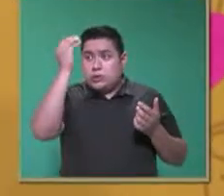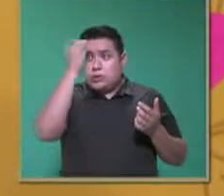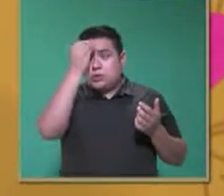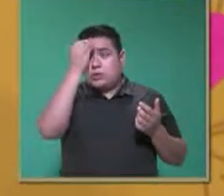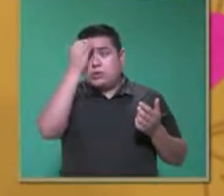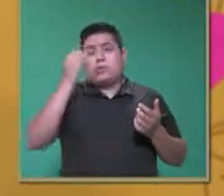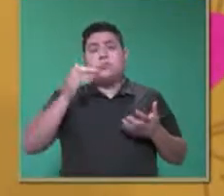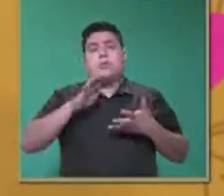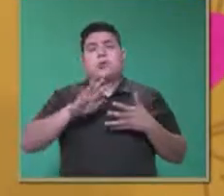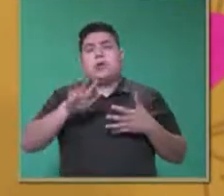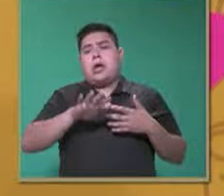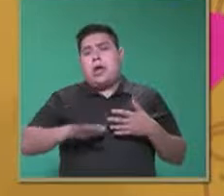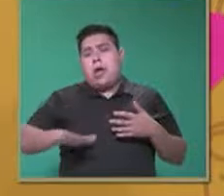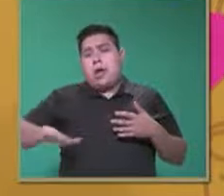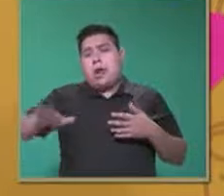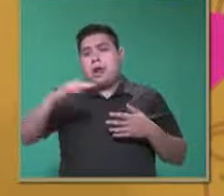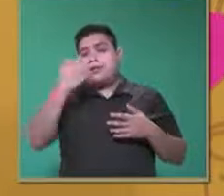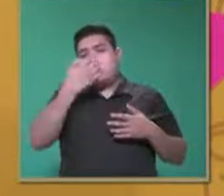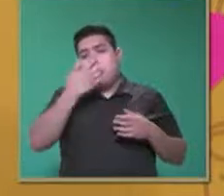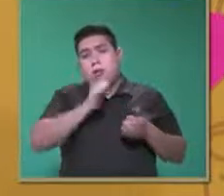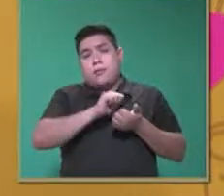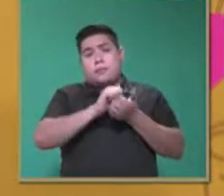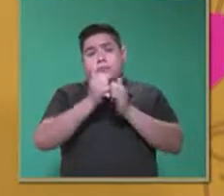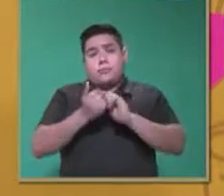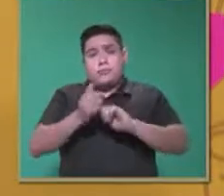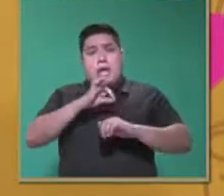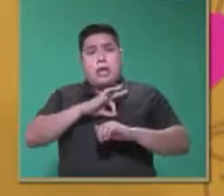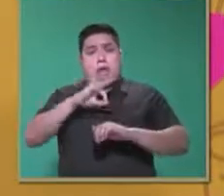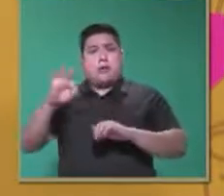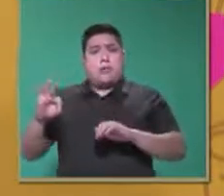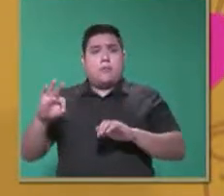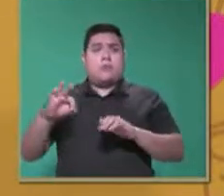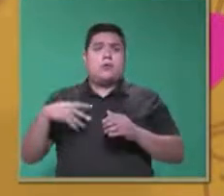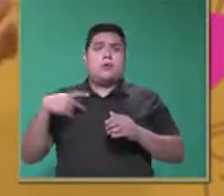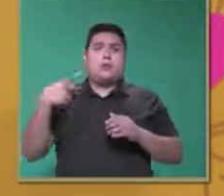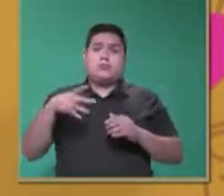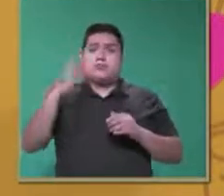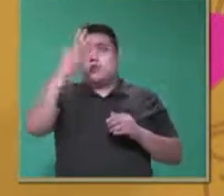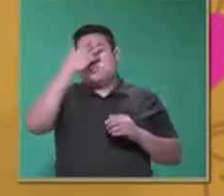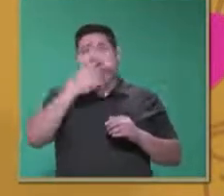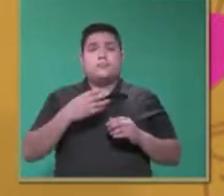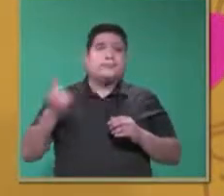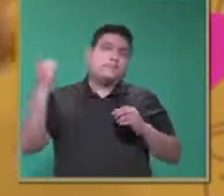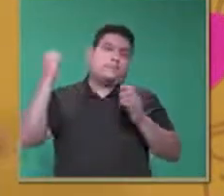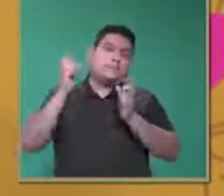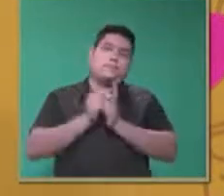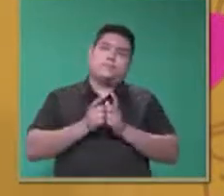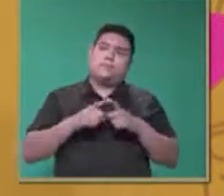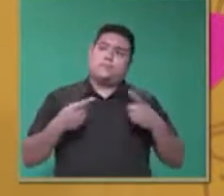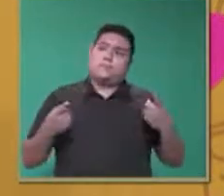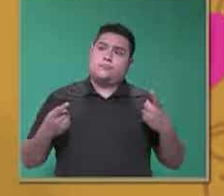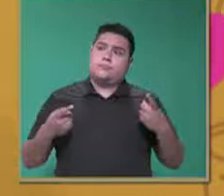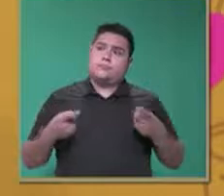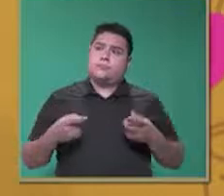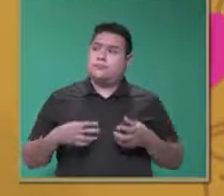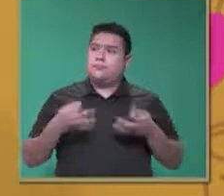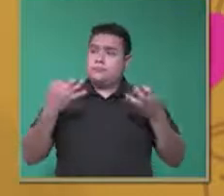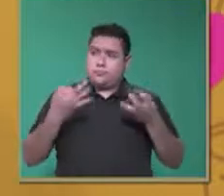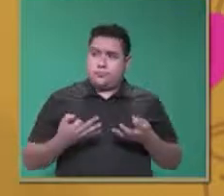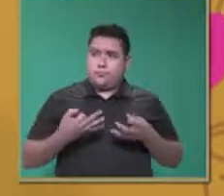se adapten al contexto escolar y puedan desempeñarse, maestra, con mayor funcionalidad.